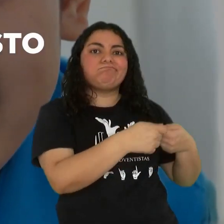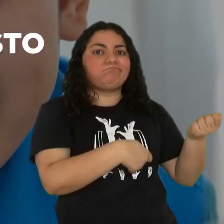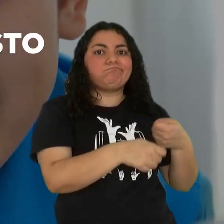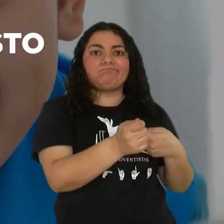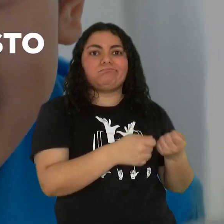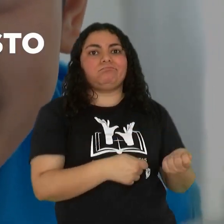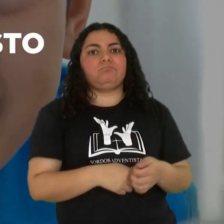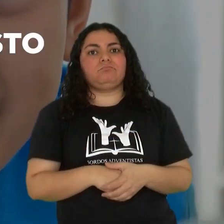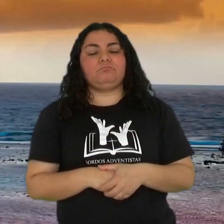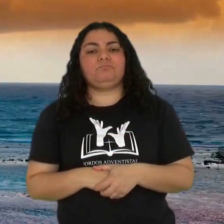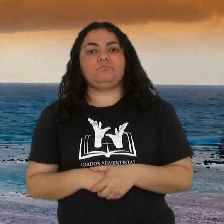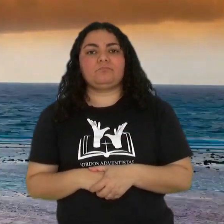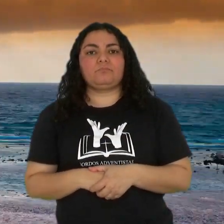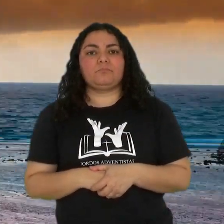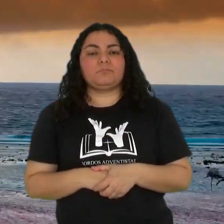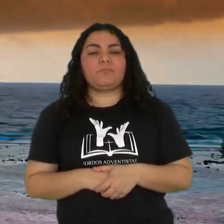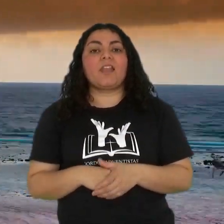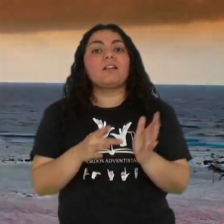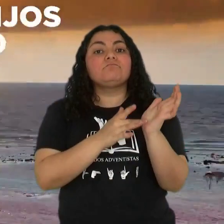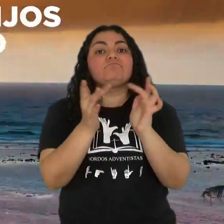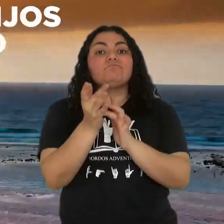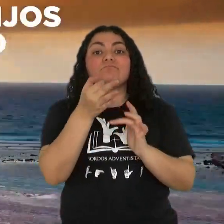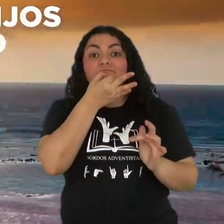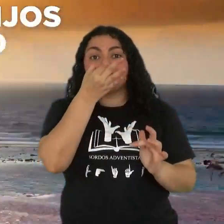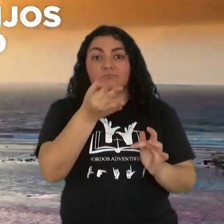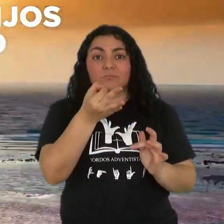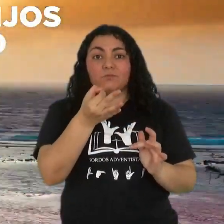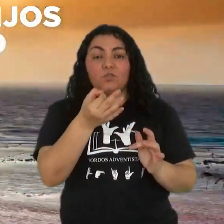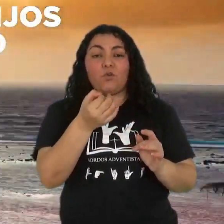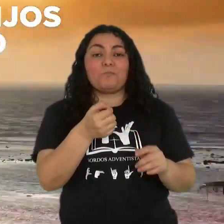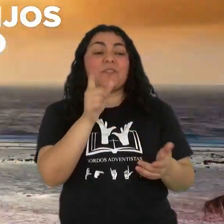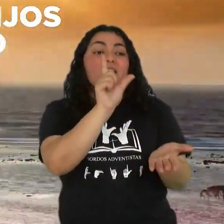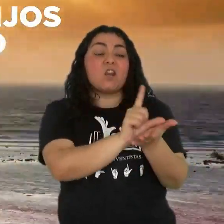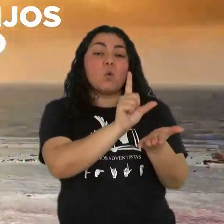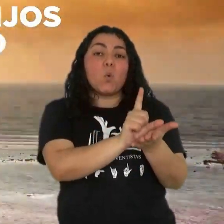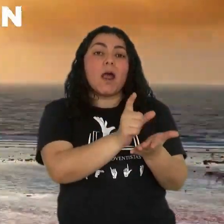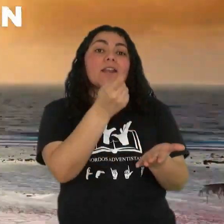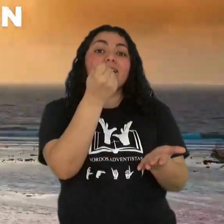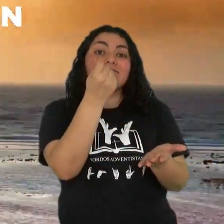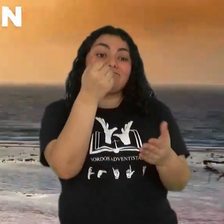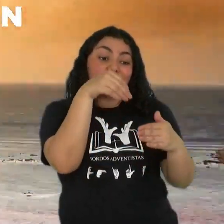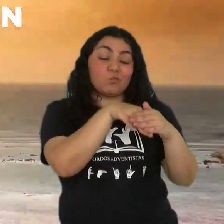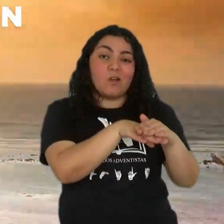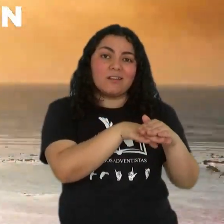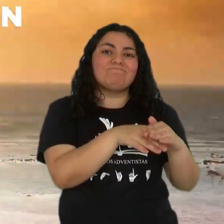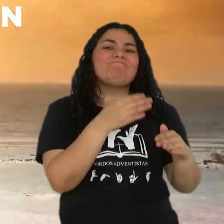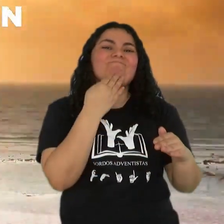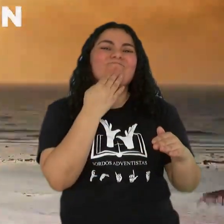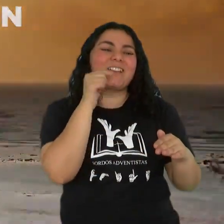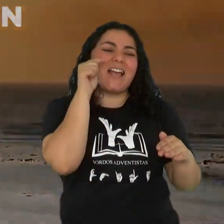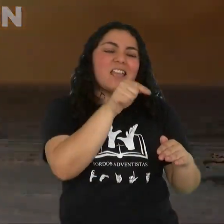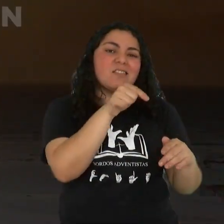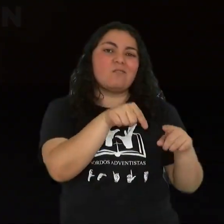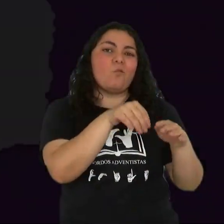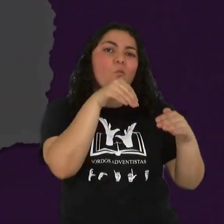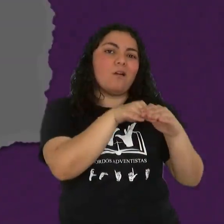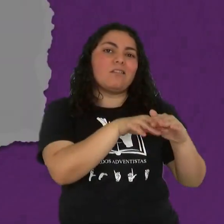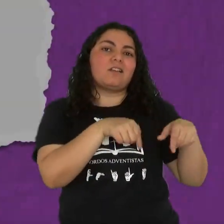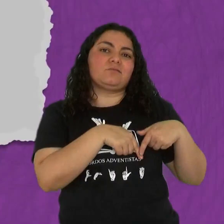cualquier otro gasto. Según Jesús, donde sea que sus hijos pongan su dinero, allí estará también su corazón.